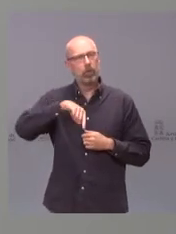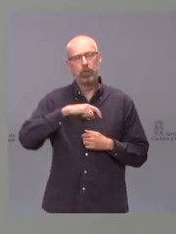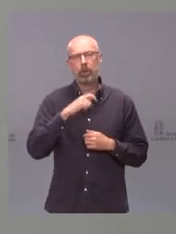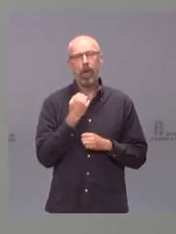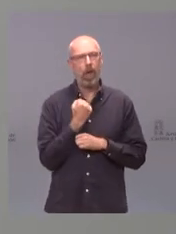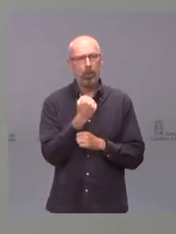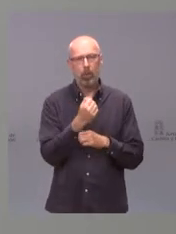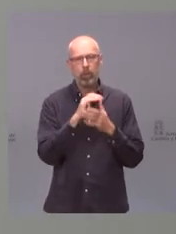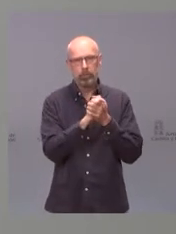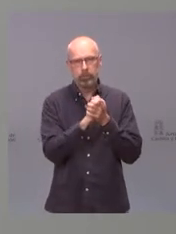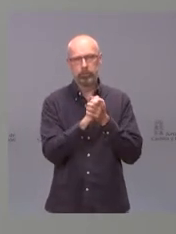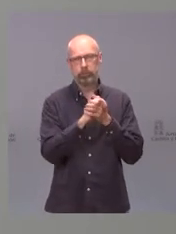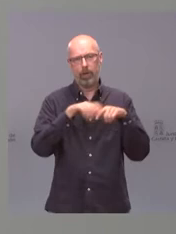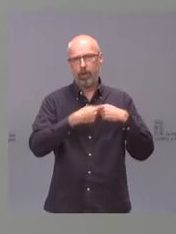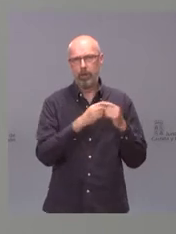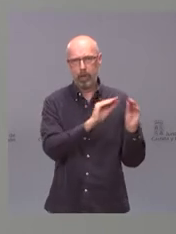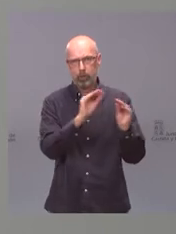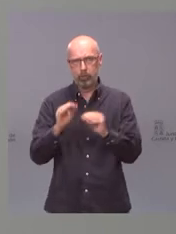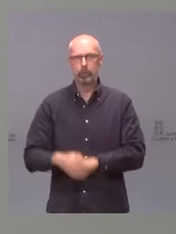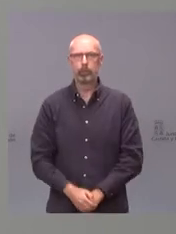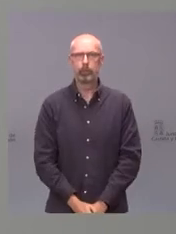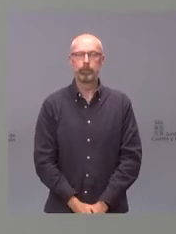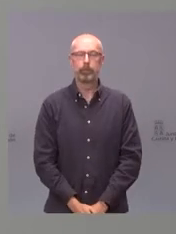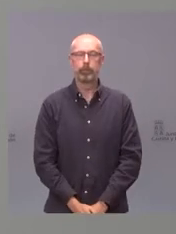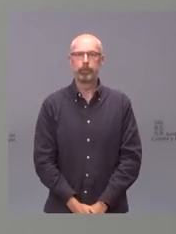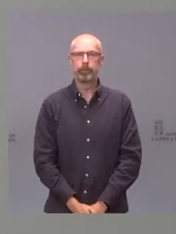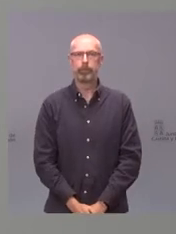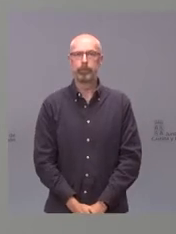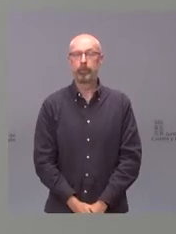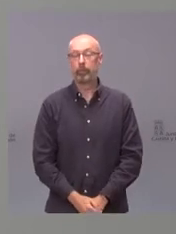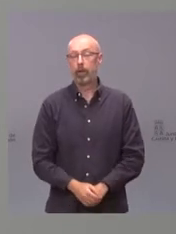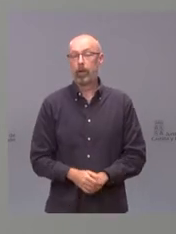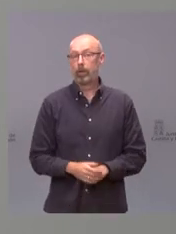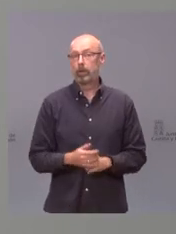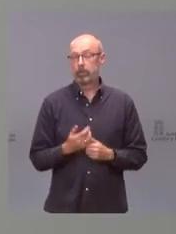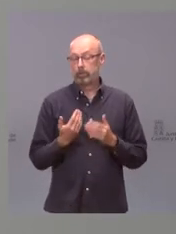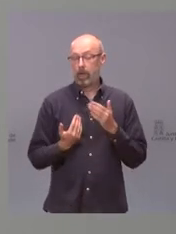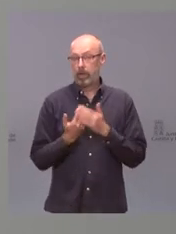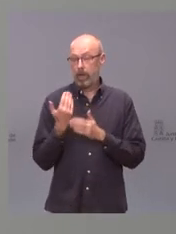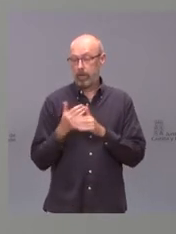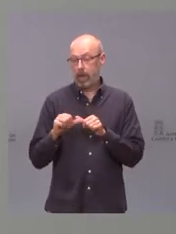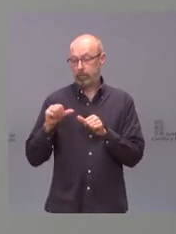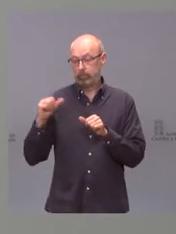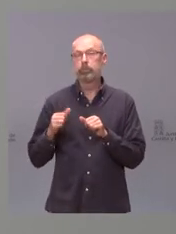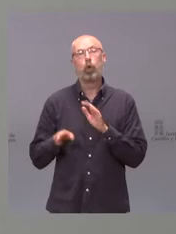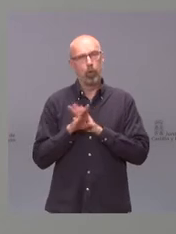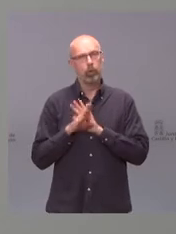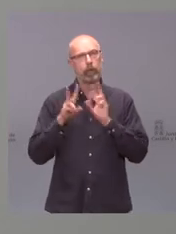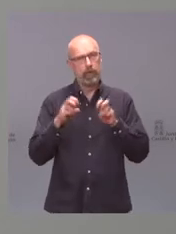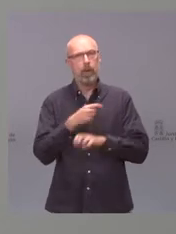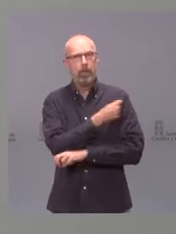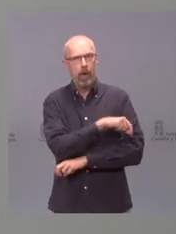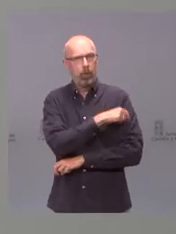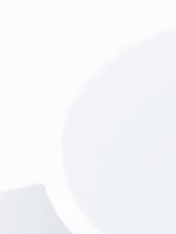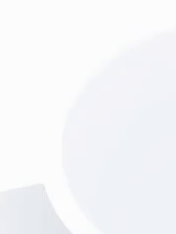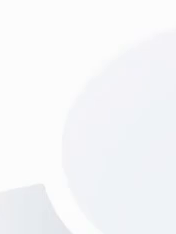a familiares y amigos de los fallecidos. En estos días hemos continuado vacunando. Es esencial inmunizar